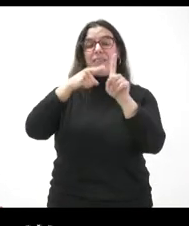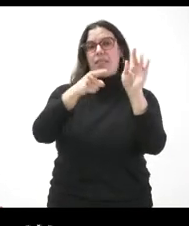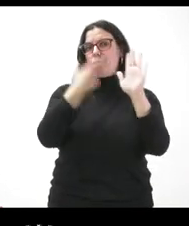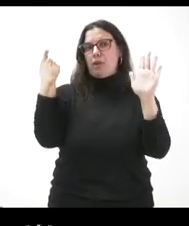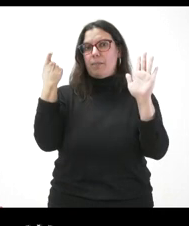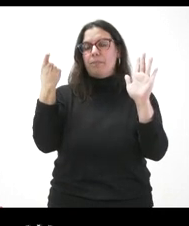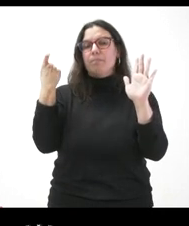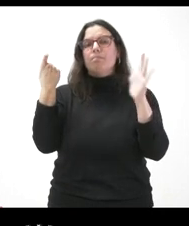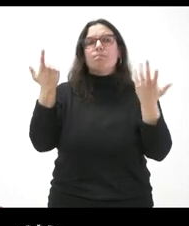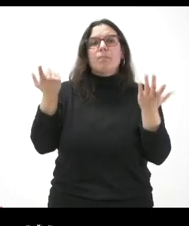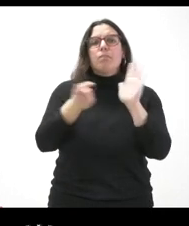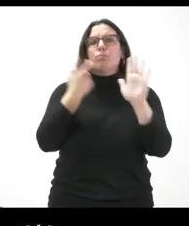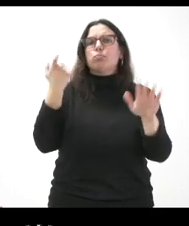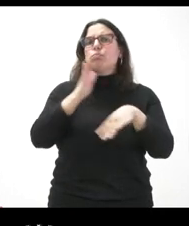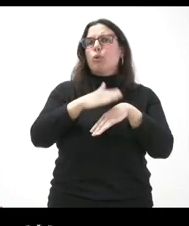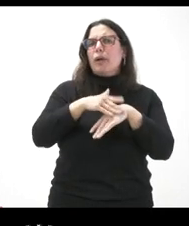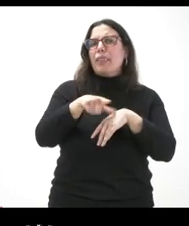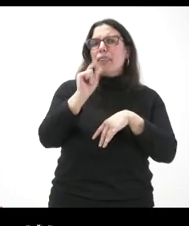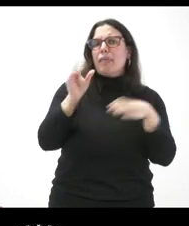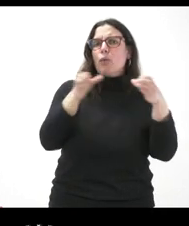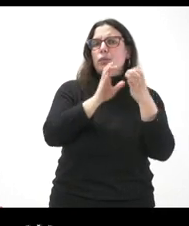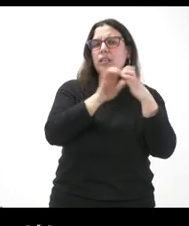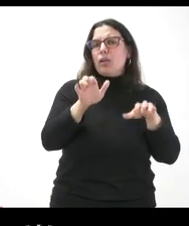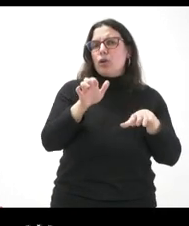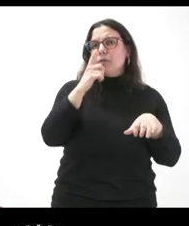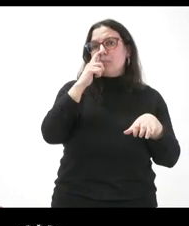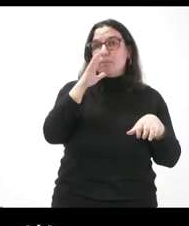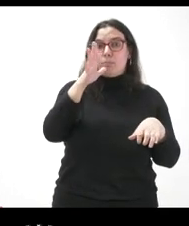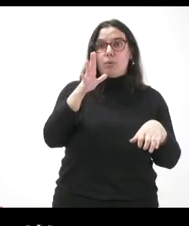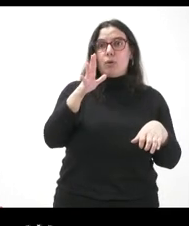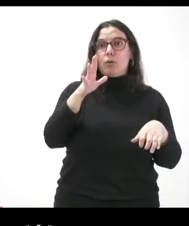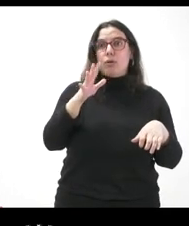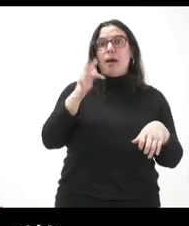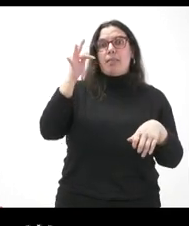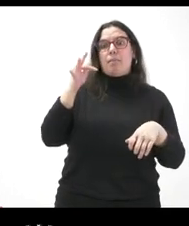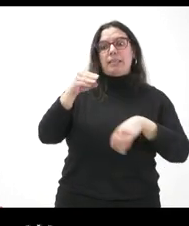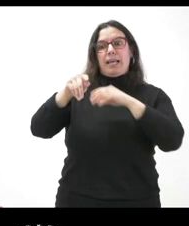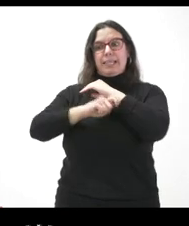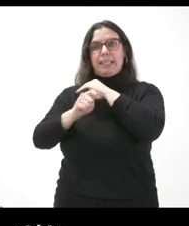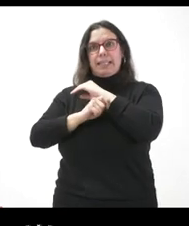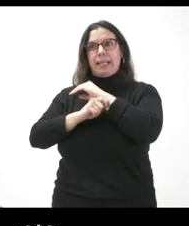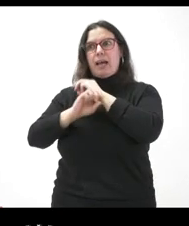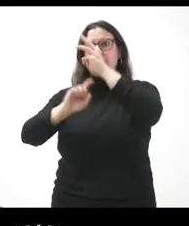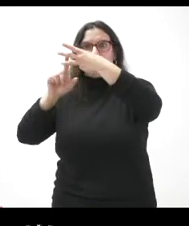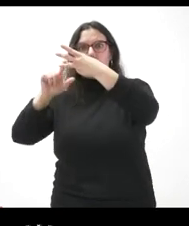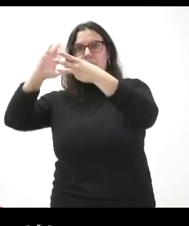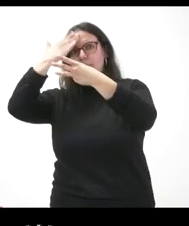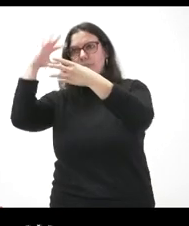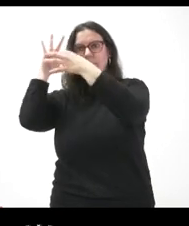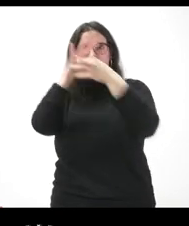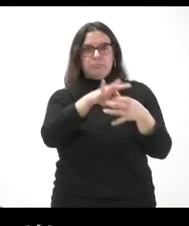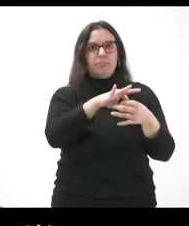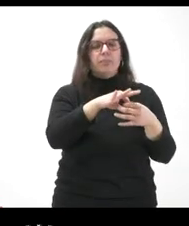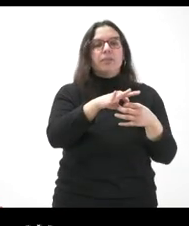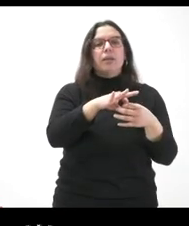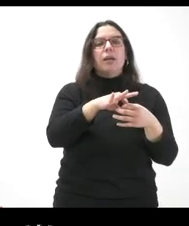No sé por qué se ha tomado esa decisión por parte de la Junta de Castilla y León, teniendo en cuenta que además es la tercera estrategia, que va en las líneas de la Agenda 2030, y si se